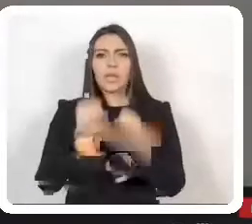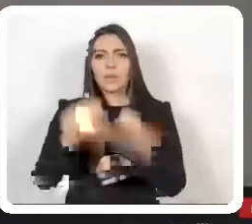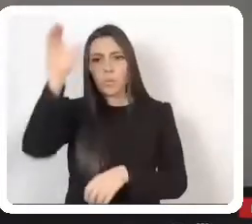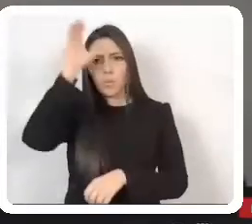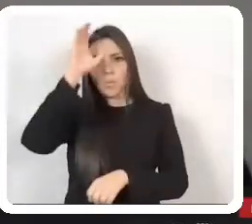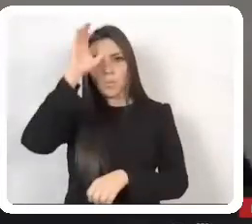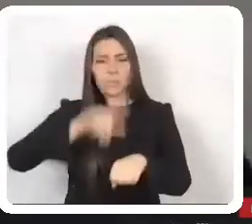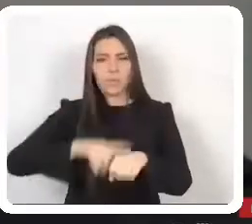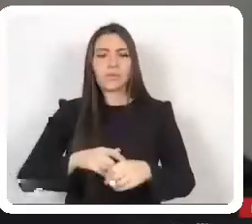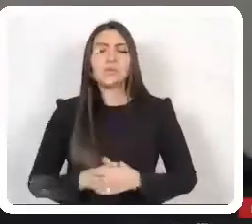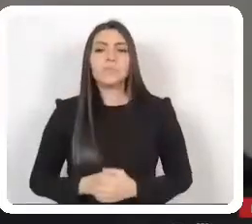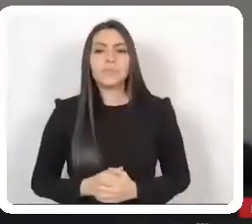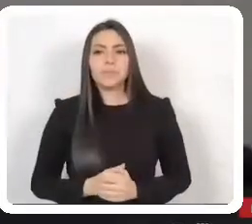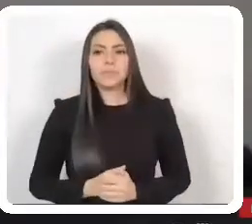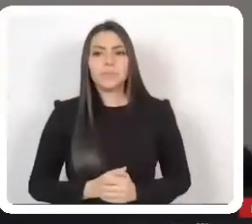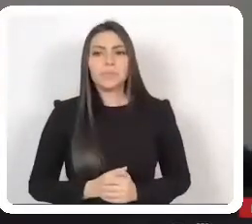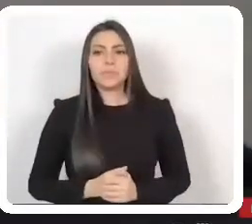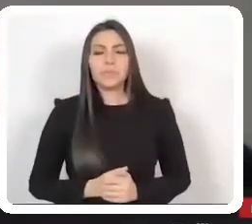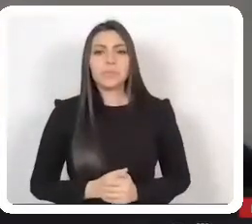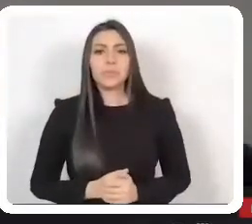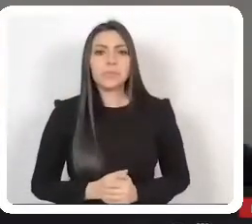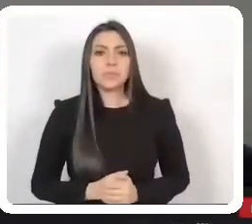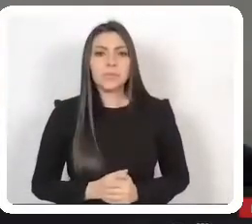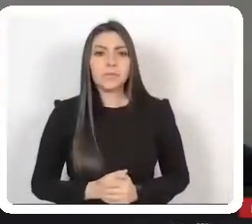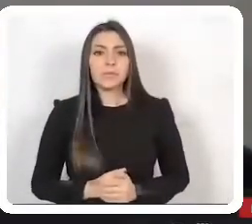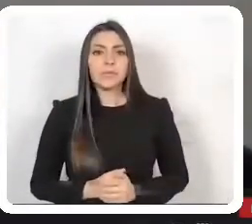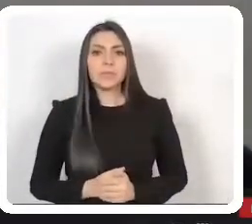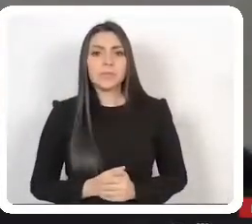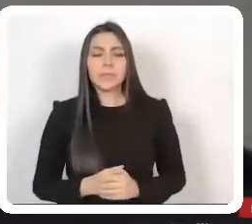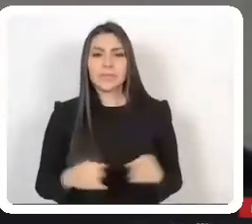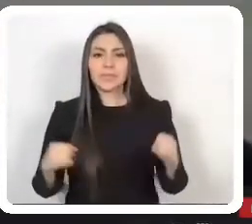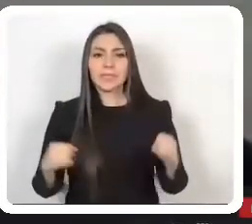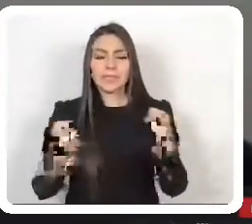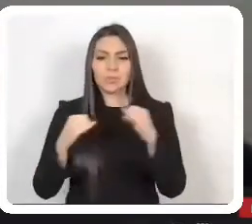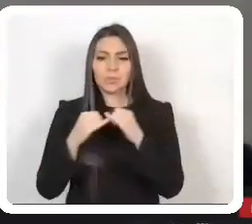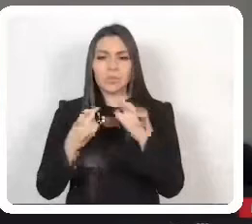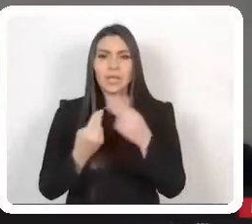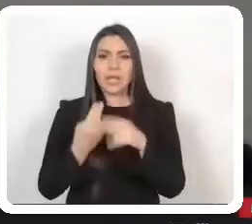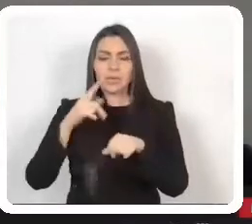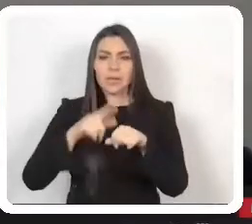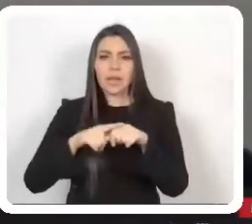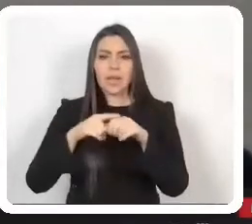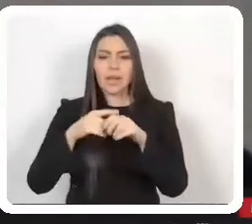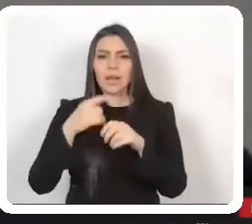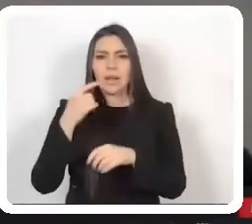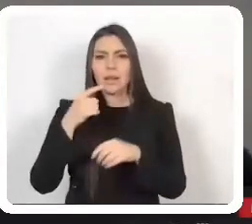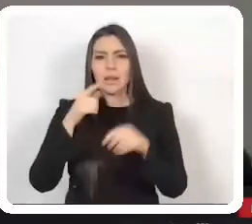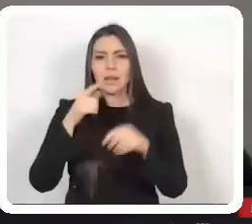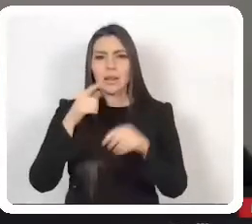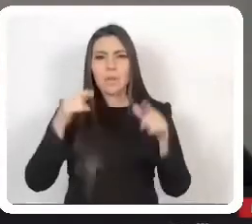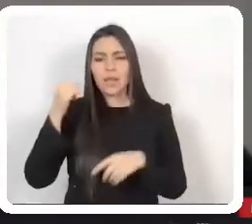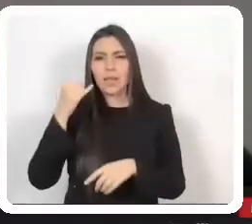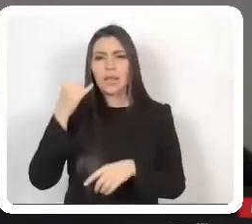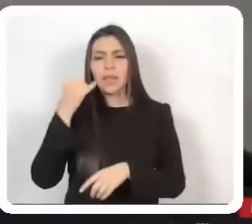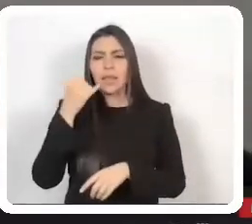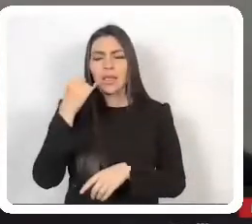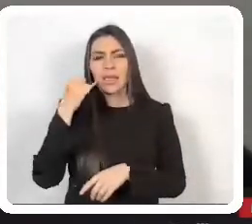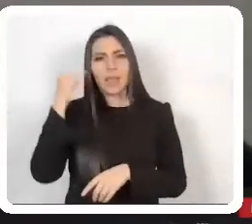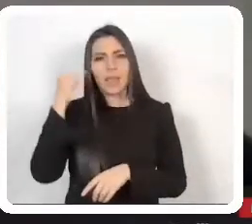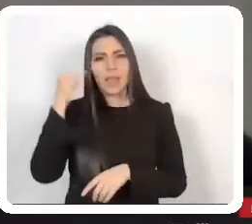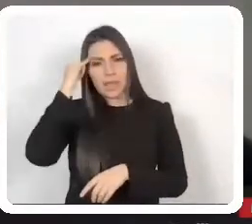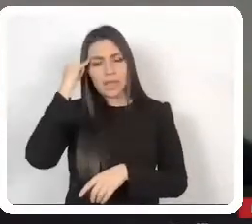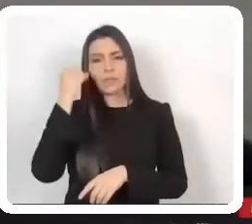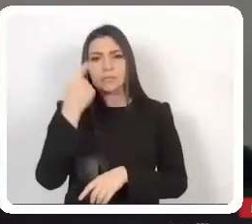En ese sentido, el Instituto Nacional de Lenguas Indígenas reconoce un total de sesenta y ocho lenguas maternas en el país,